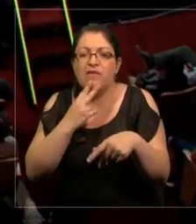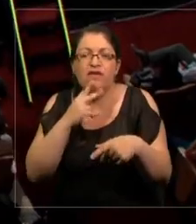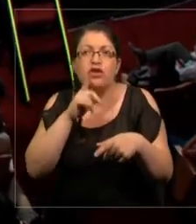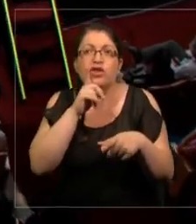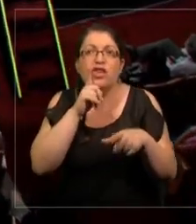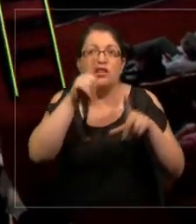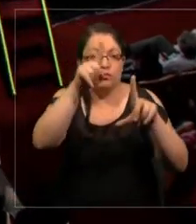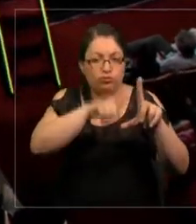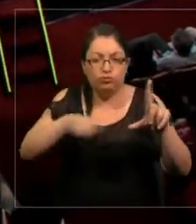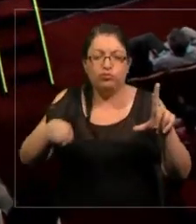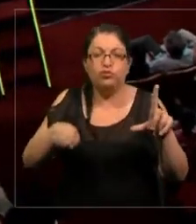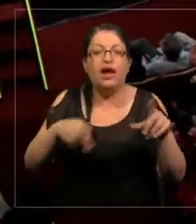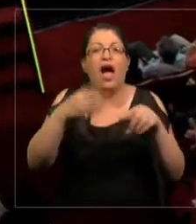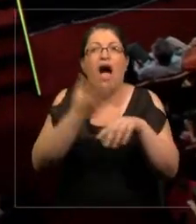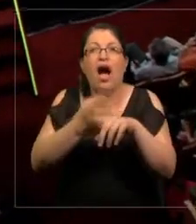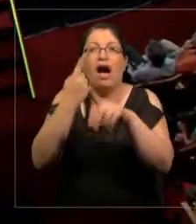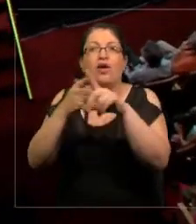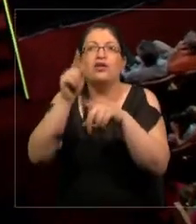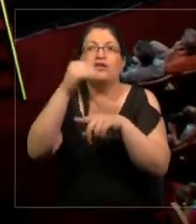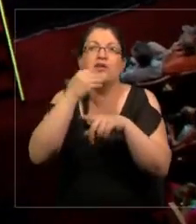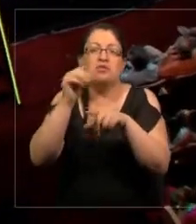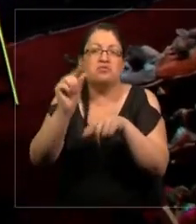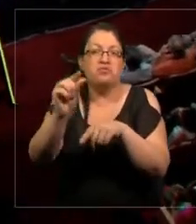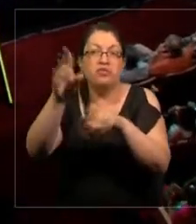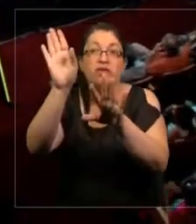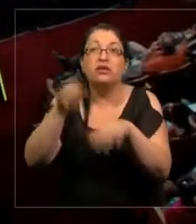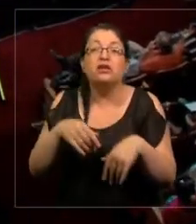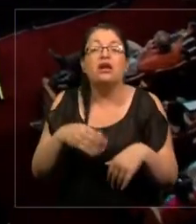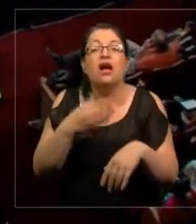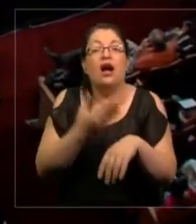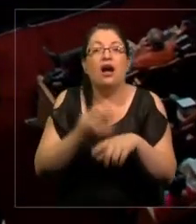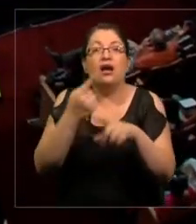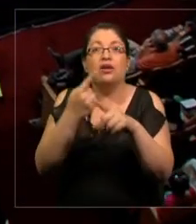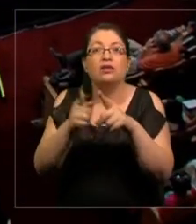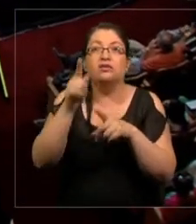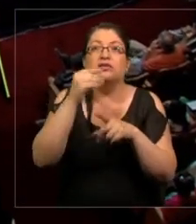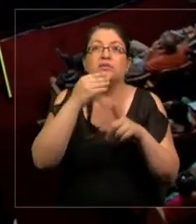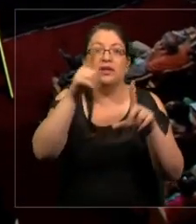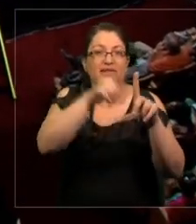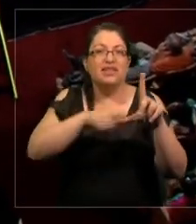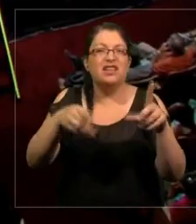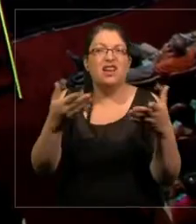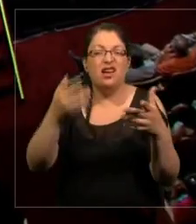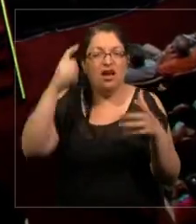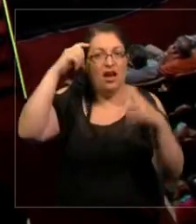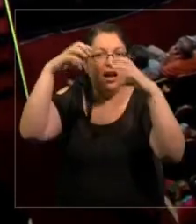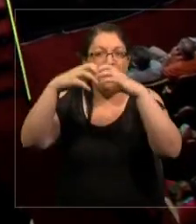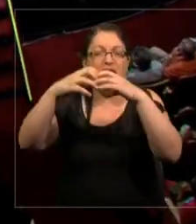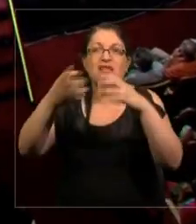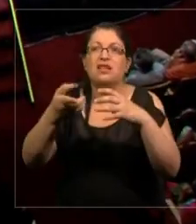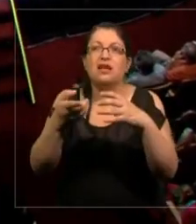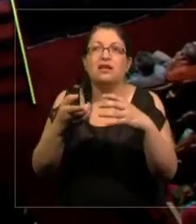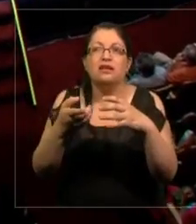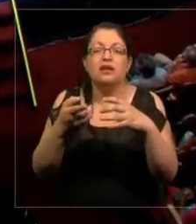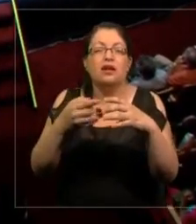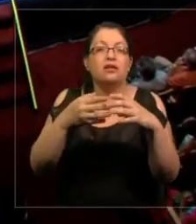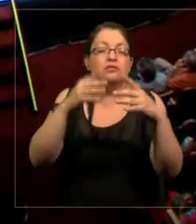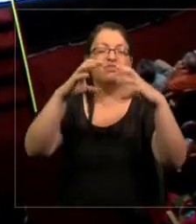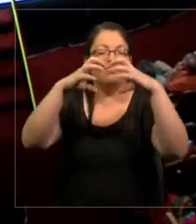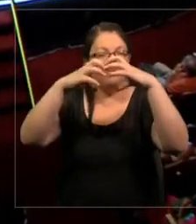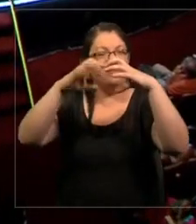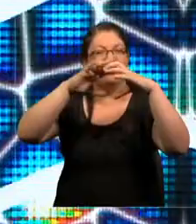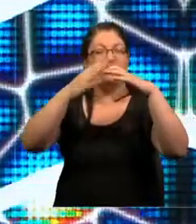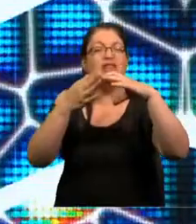una mundana, que es la tasa metabólica. Y aquí tiene, este es su cerebro, la materia blanca. Y uno